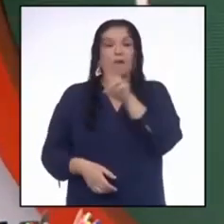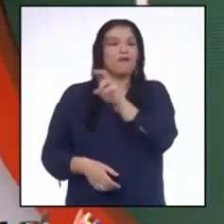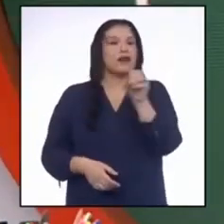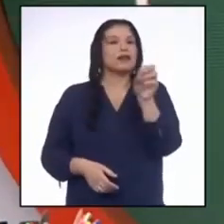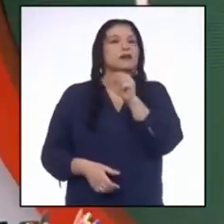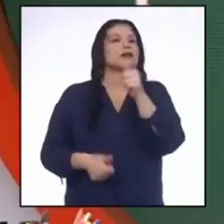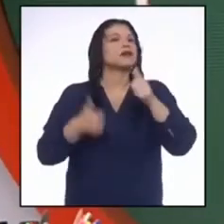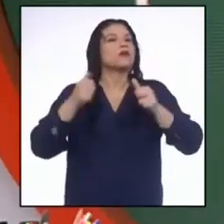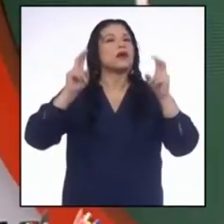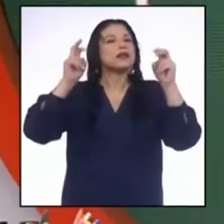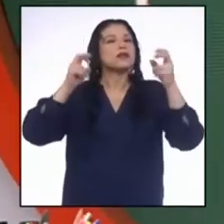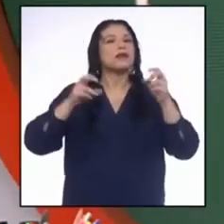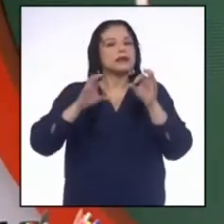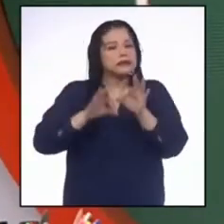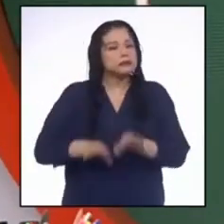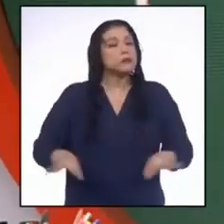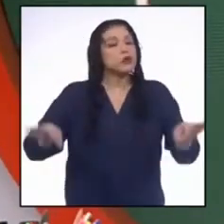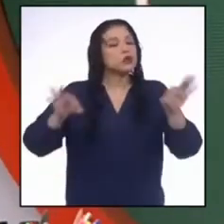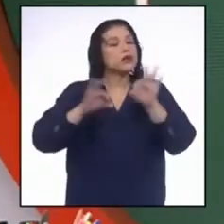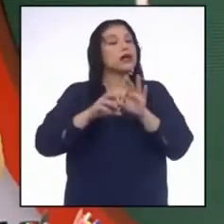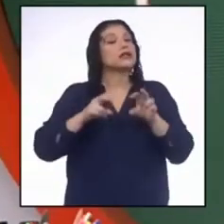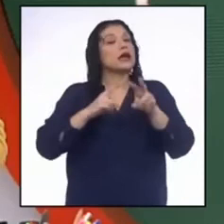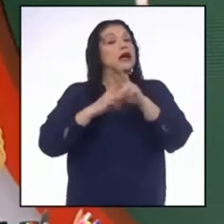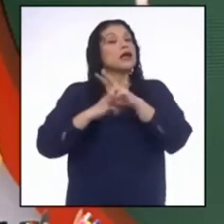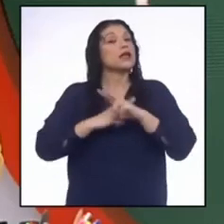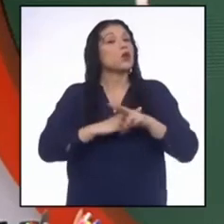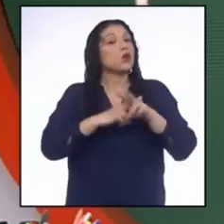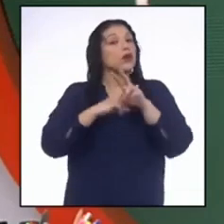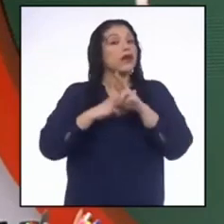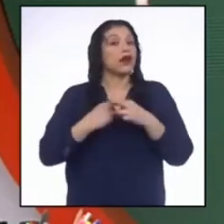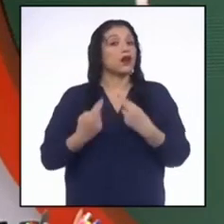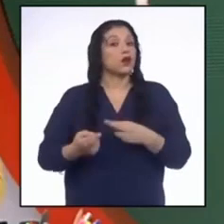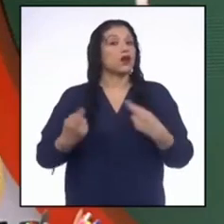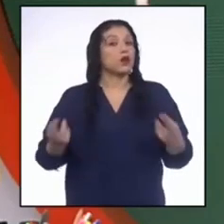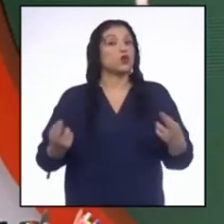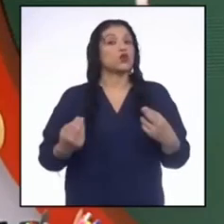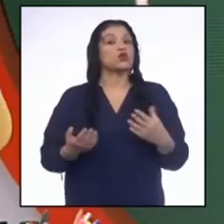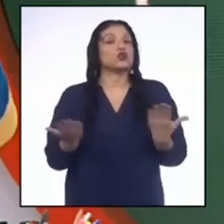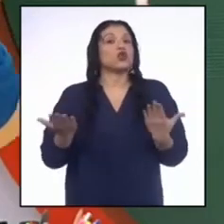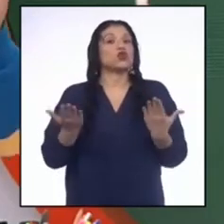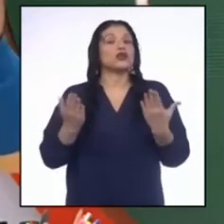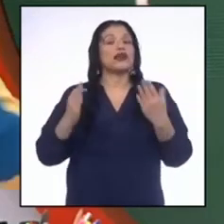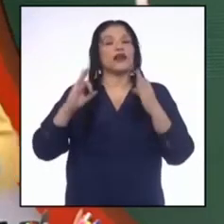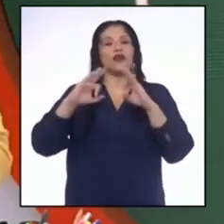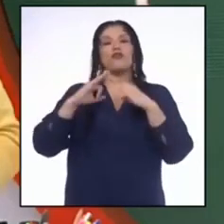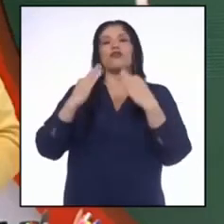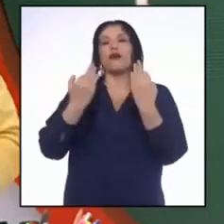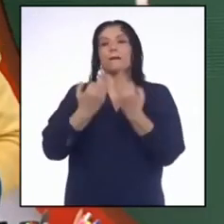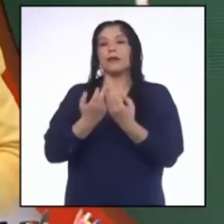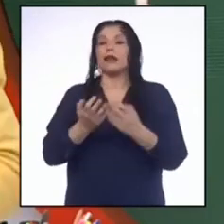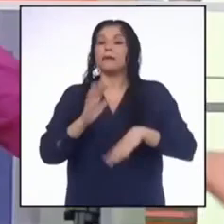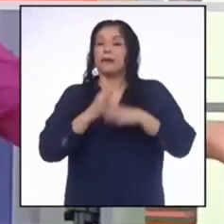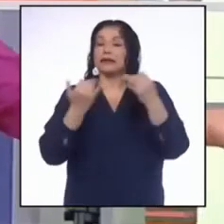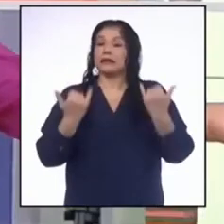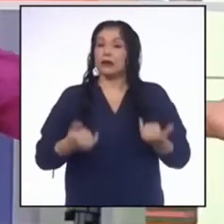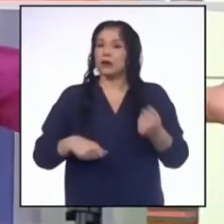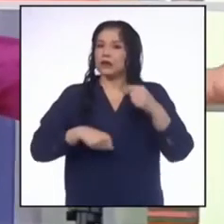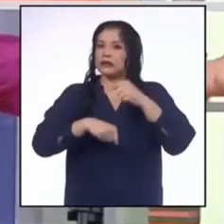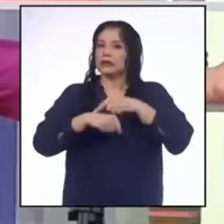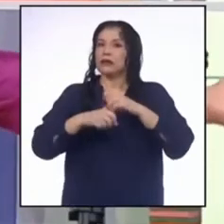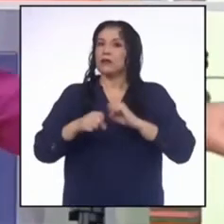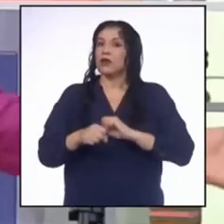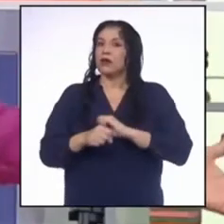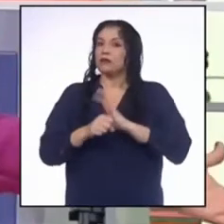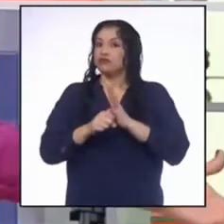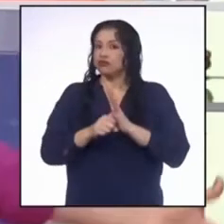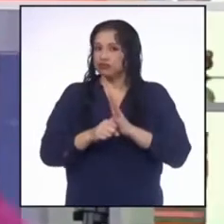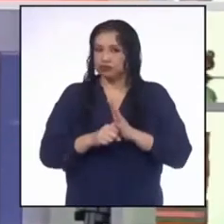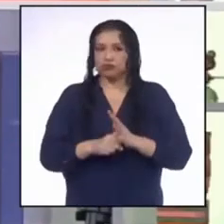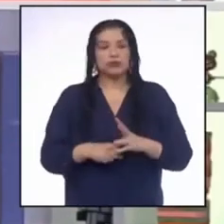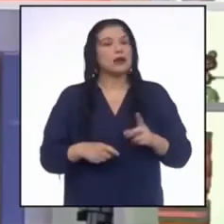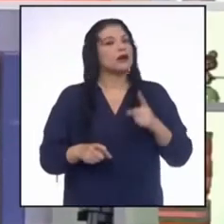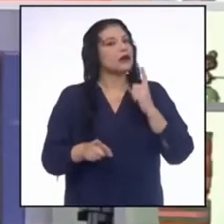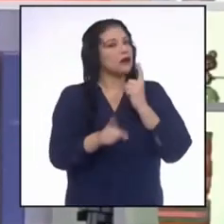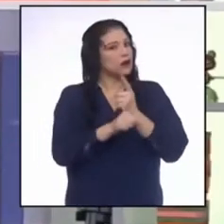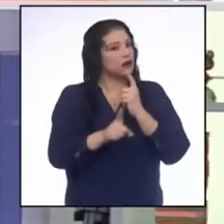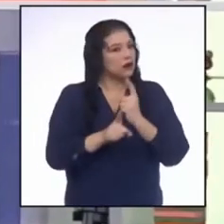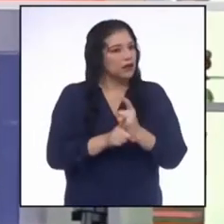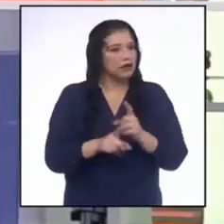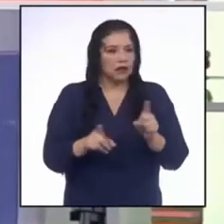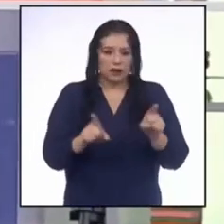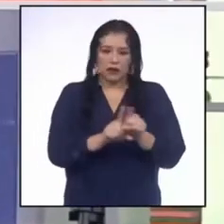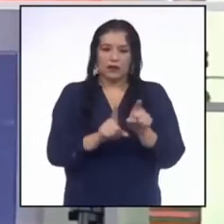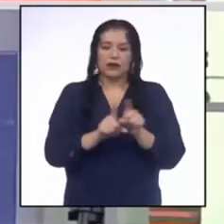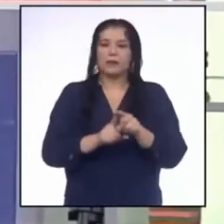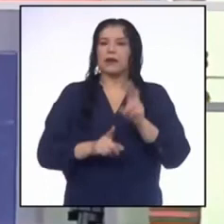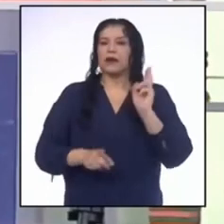fue la importancia de cuidar los recursos en familia, en especial en las presentes circunstancias. Así es, Junior. Y